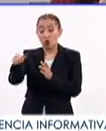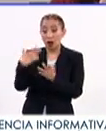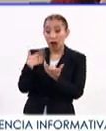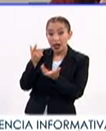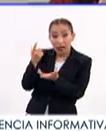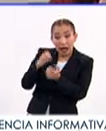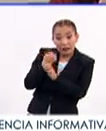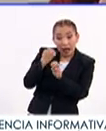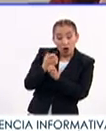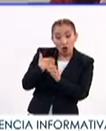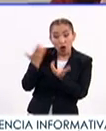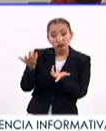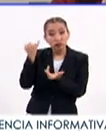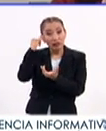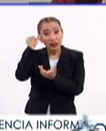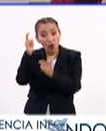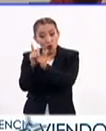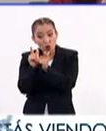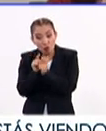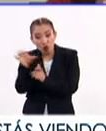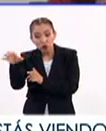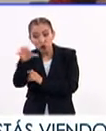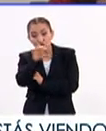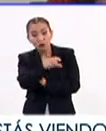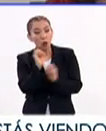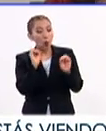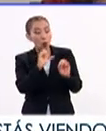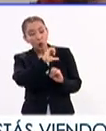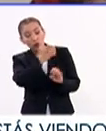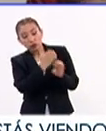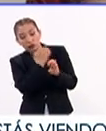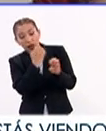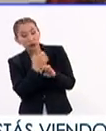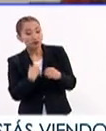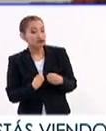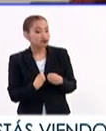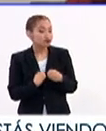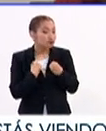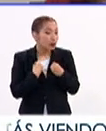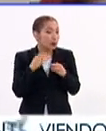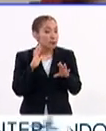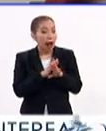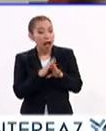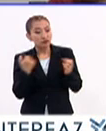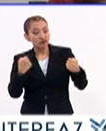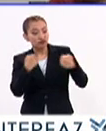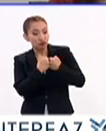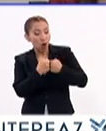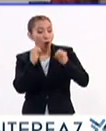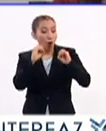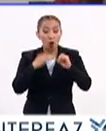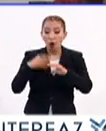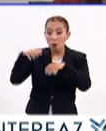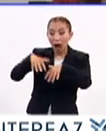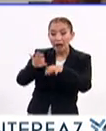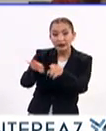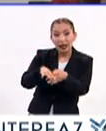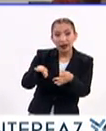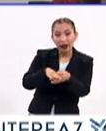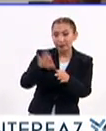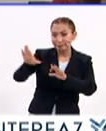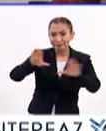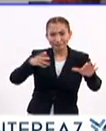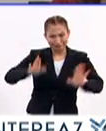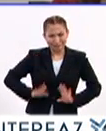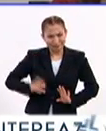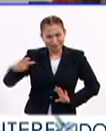indígena, en estados con una vida más de frontera o de costa, tendrán